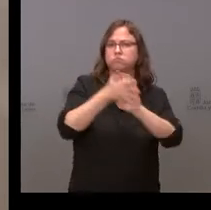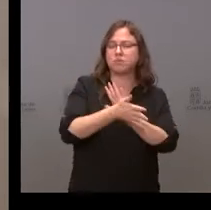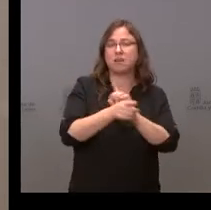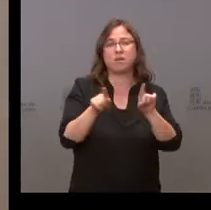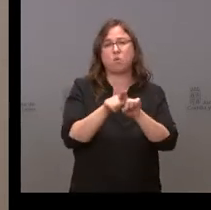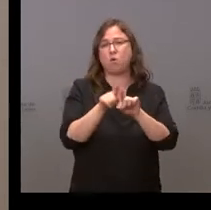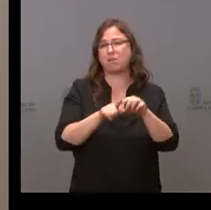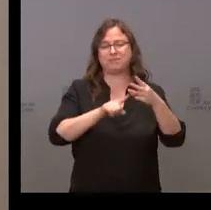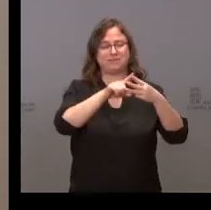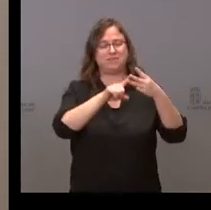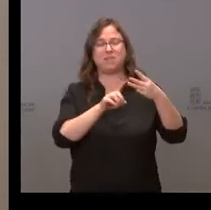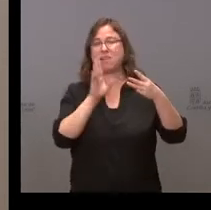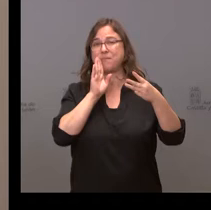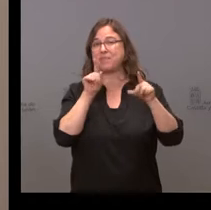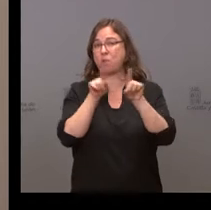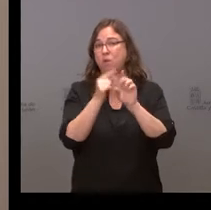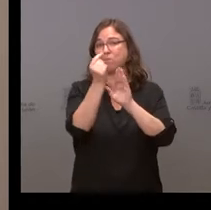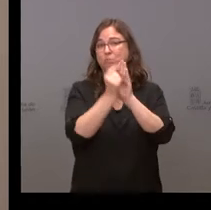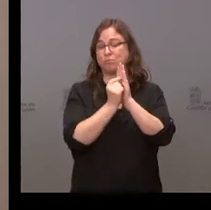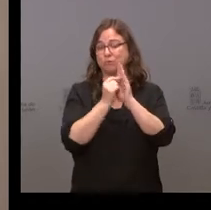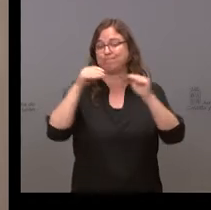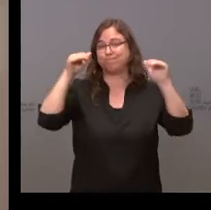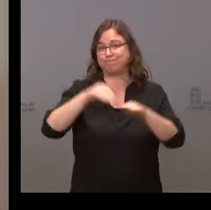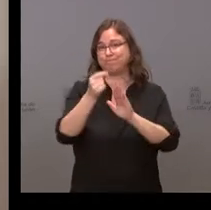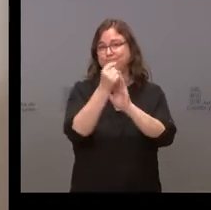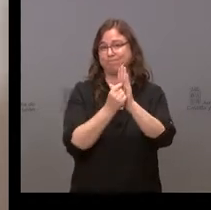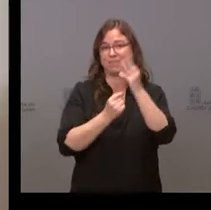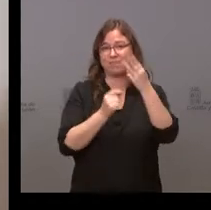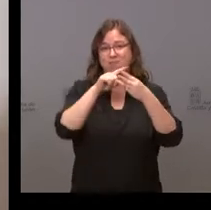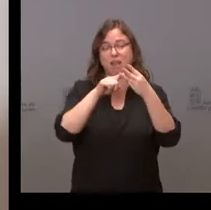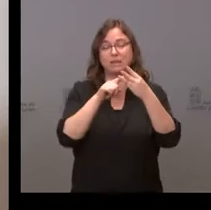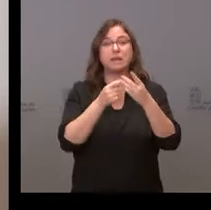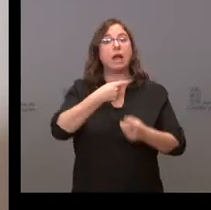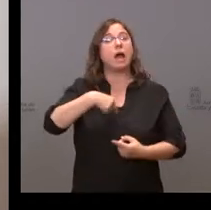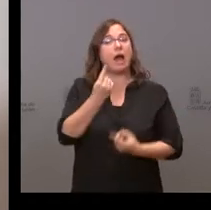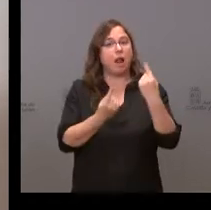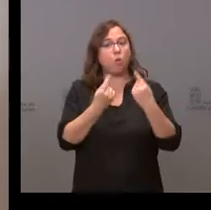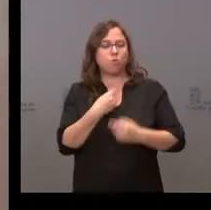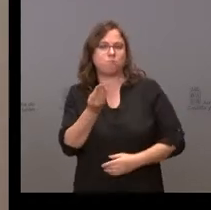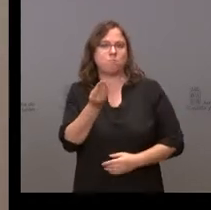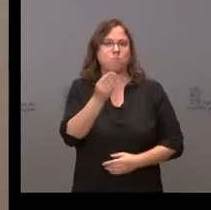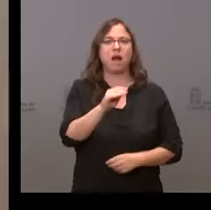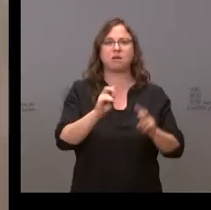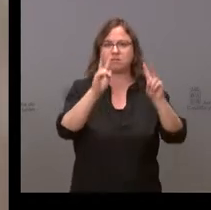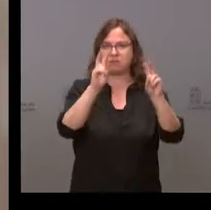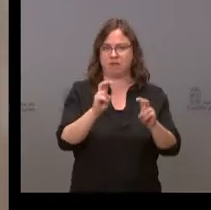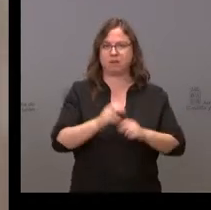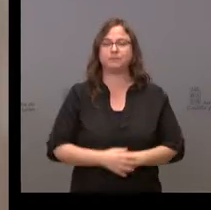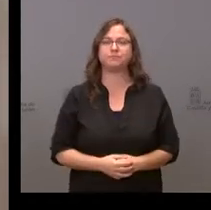elementos que nos convocaba hoy aquí a la conferencia de presidentes y algunos hemos introducido algún elemento adicional.